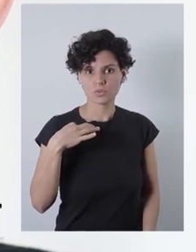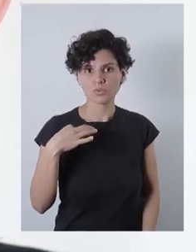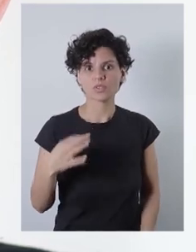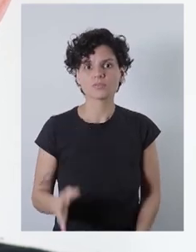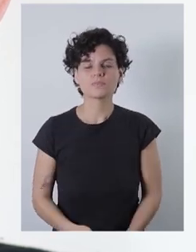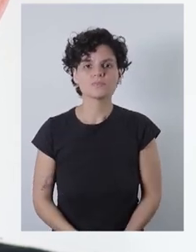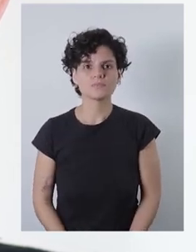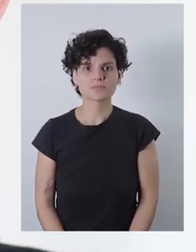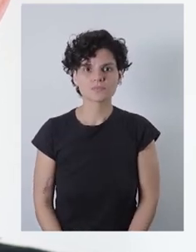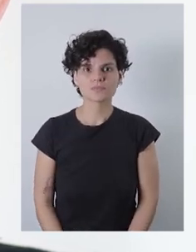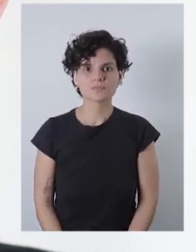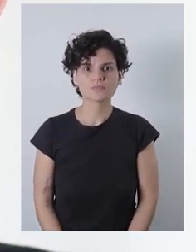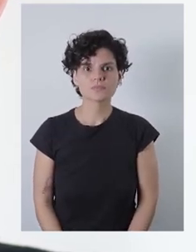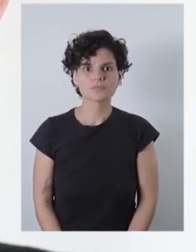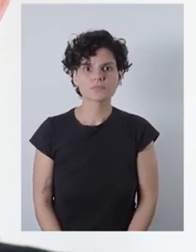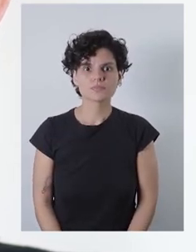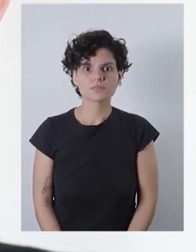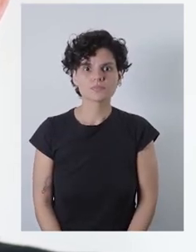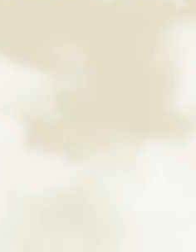Constitucional.